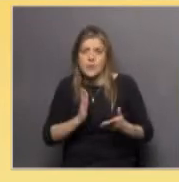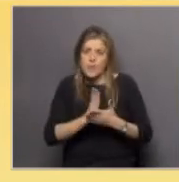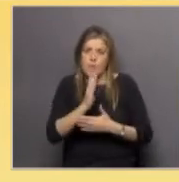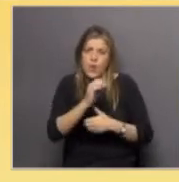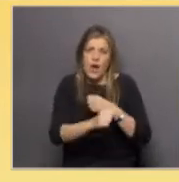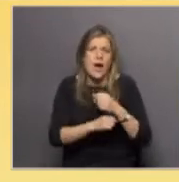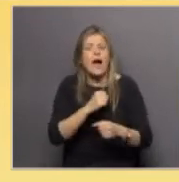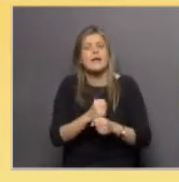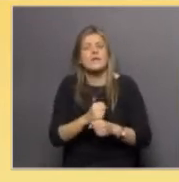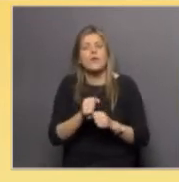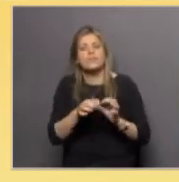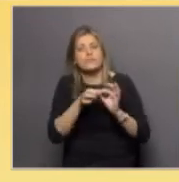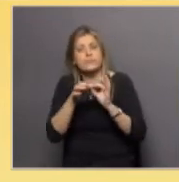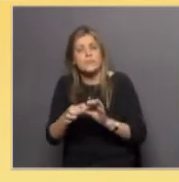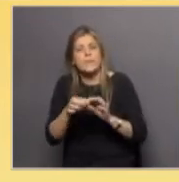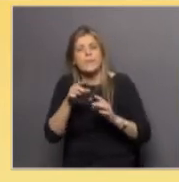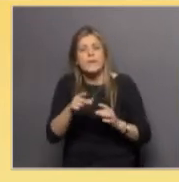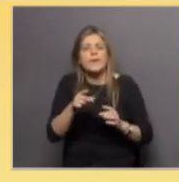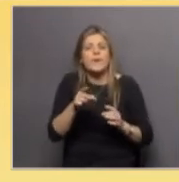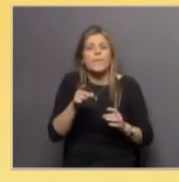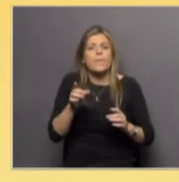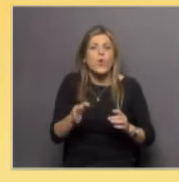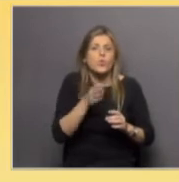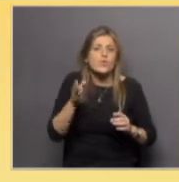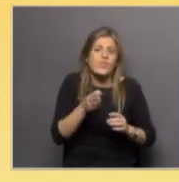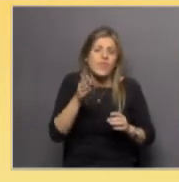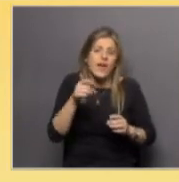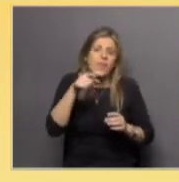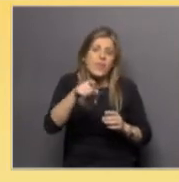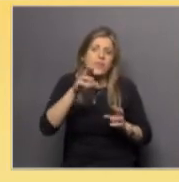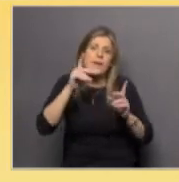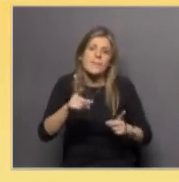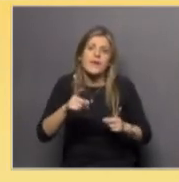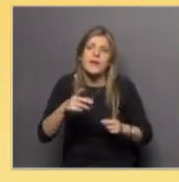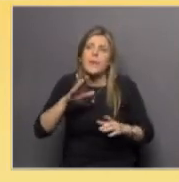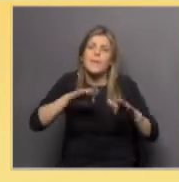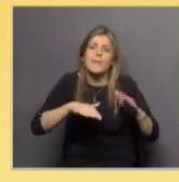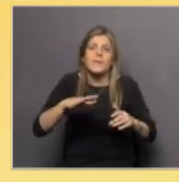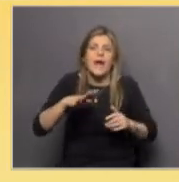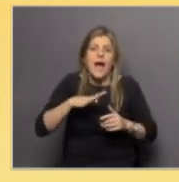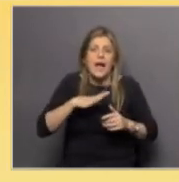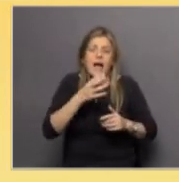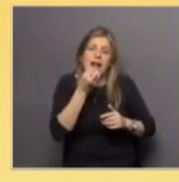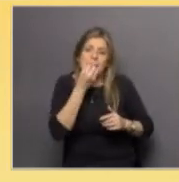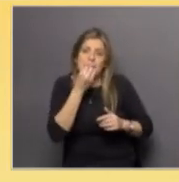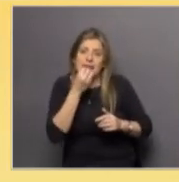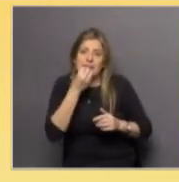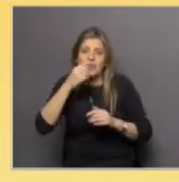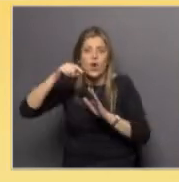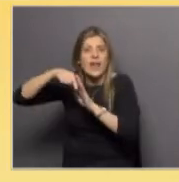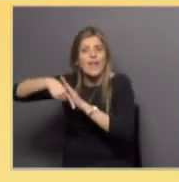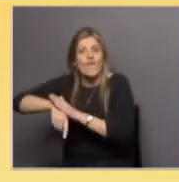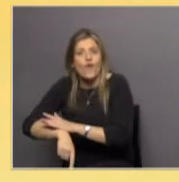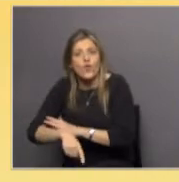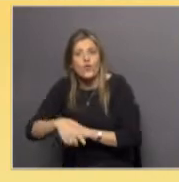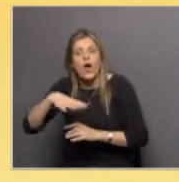con la productividad o a través de la productividad primaria con la disponibilidad de alimento para los organismos que habitan en el fondo de